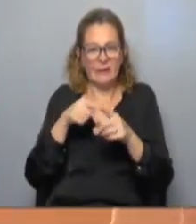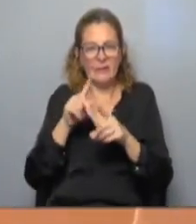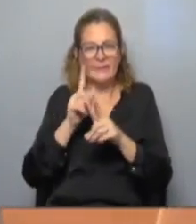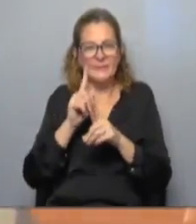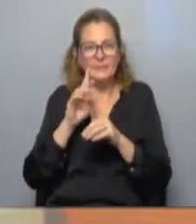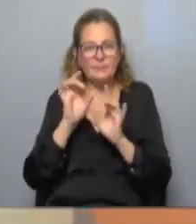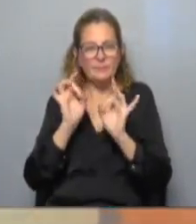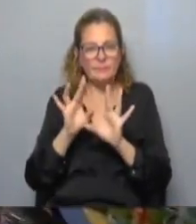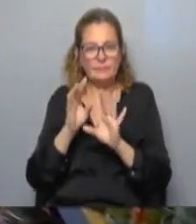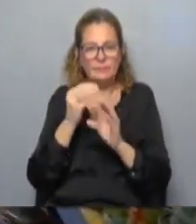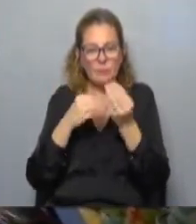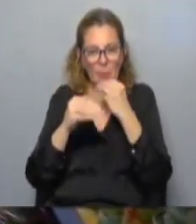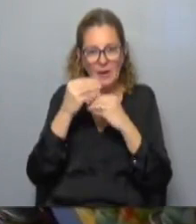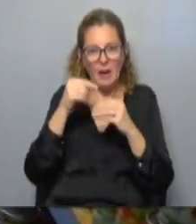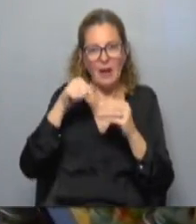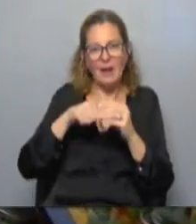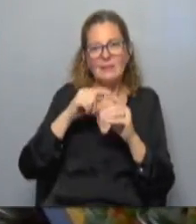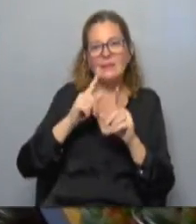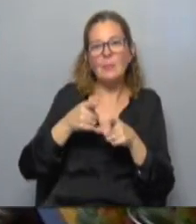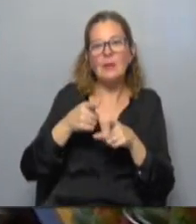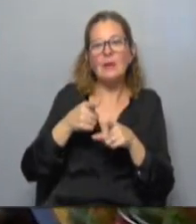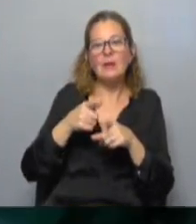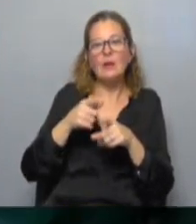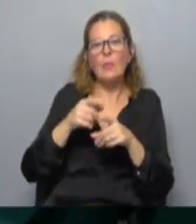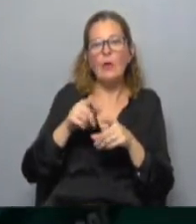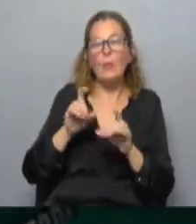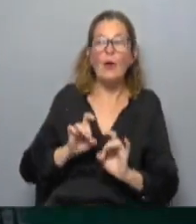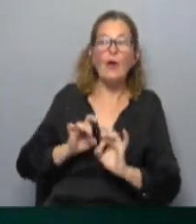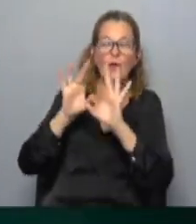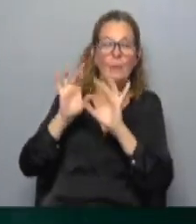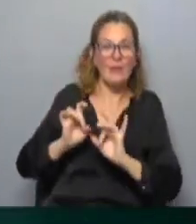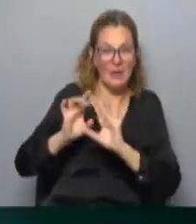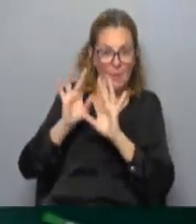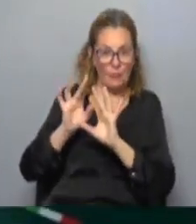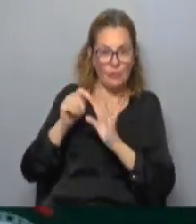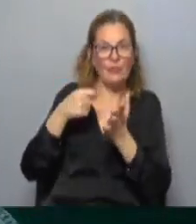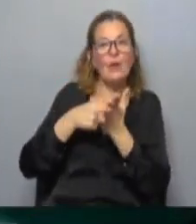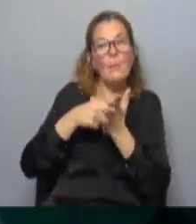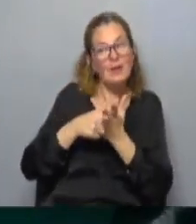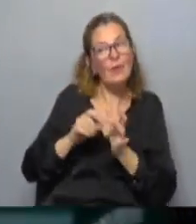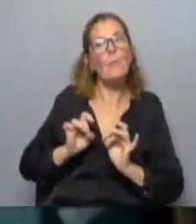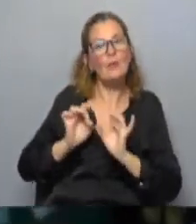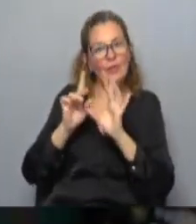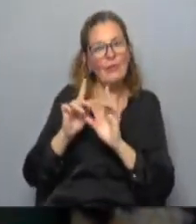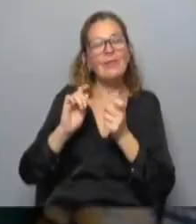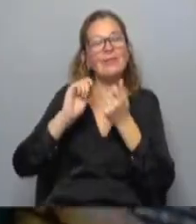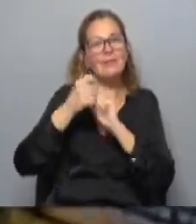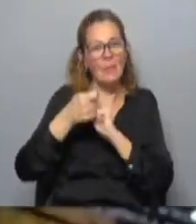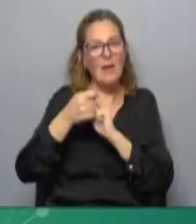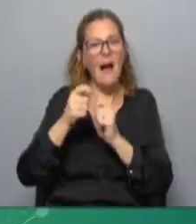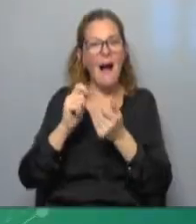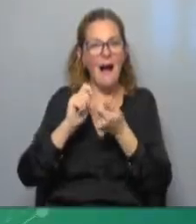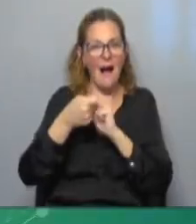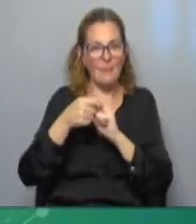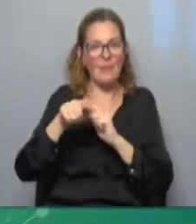no solamente se consumen internamente sino que también son bienes de exportación por tanto los precios de exportación terminan siendo un factor